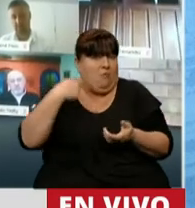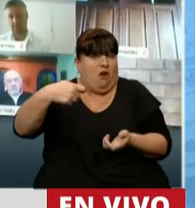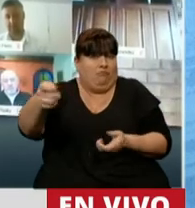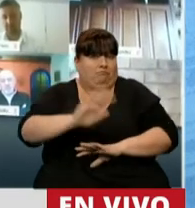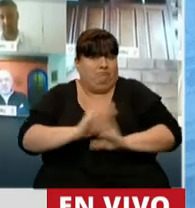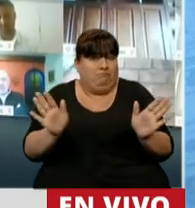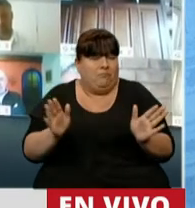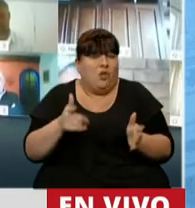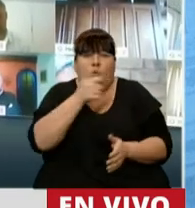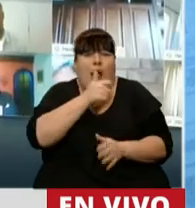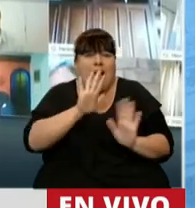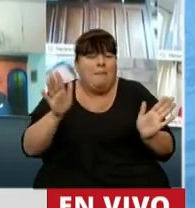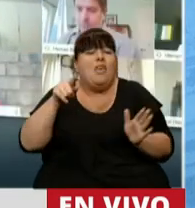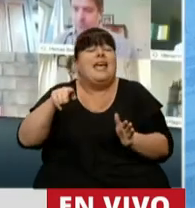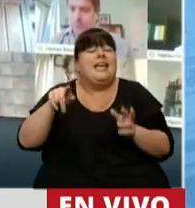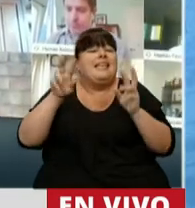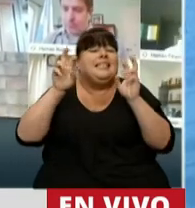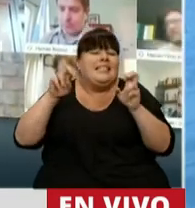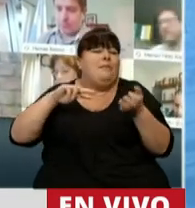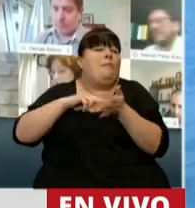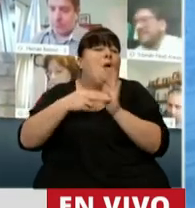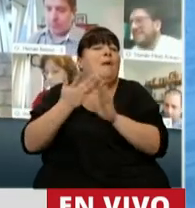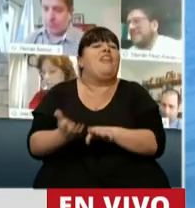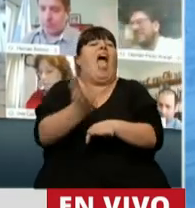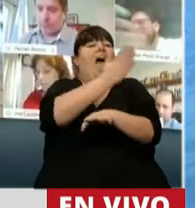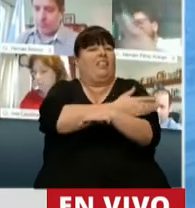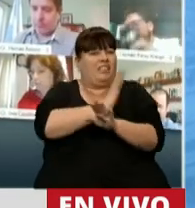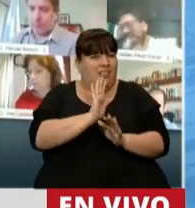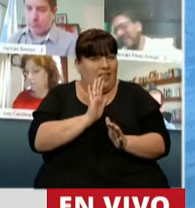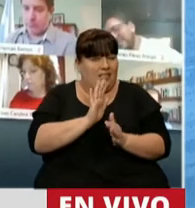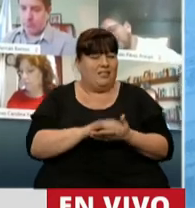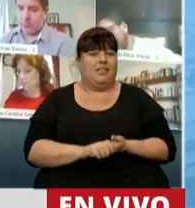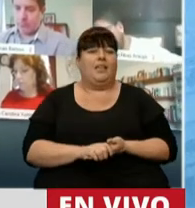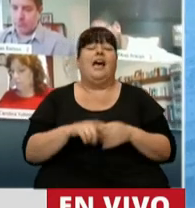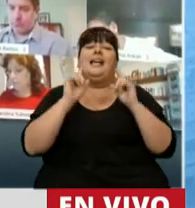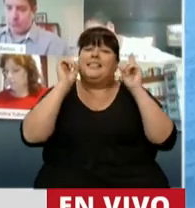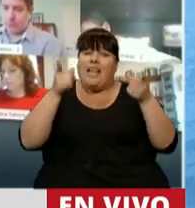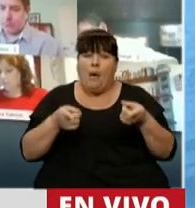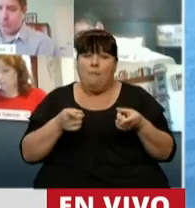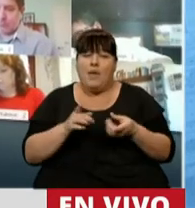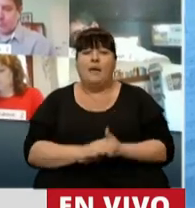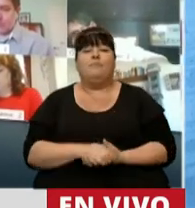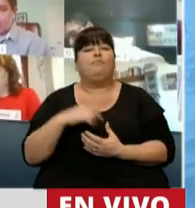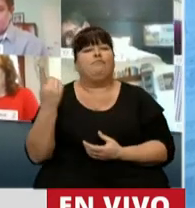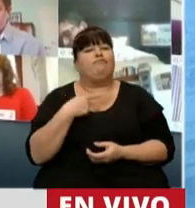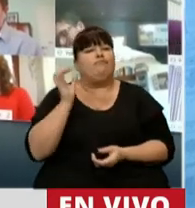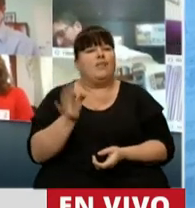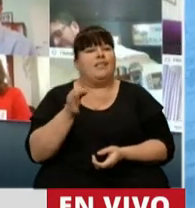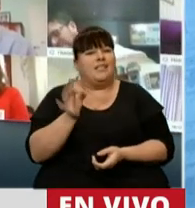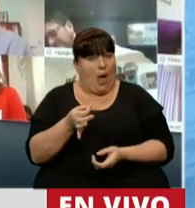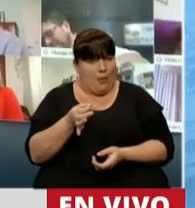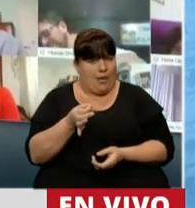moratoria, porque eran causas previas. Y porque además, sabíamos,